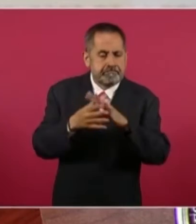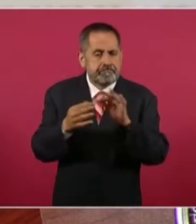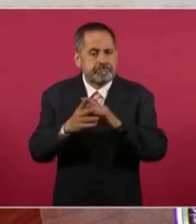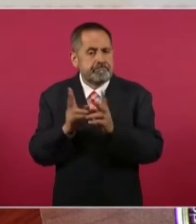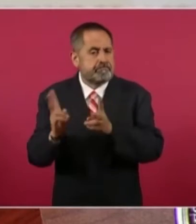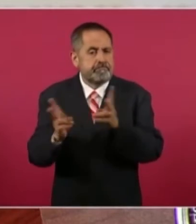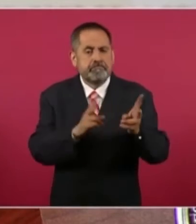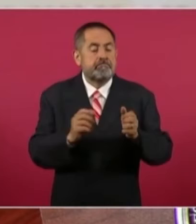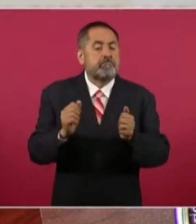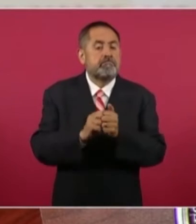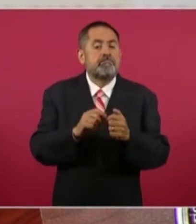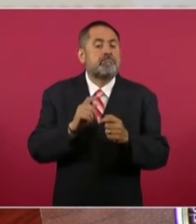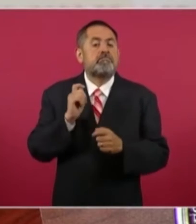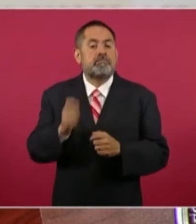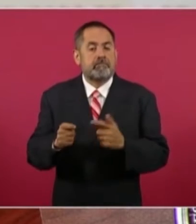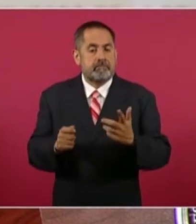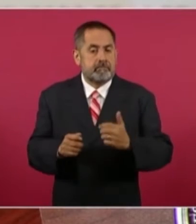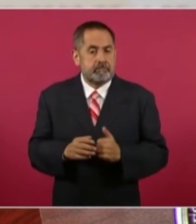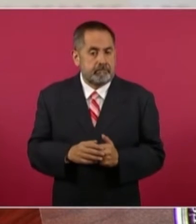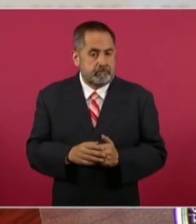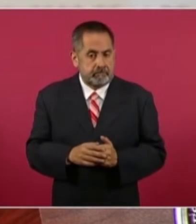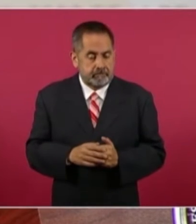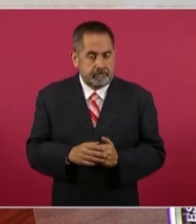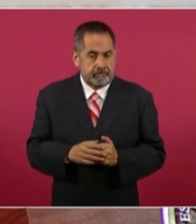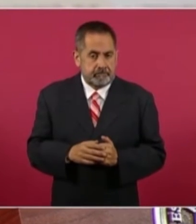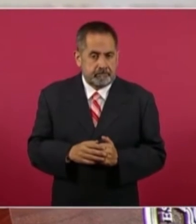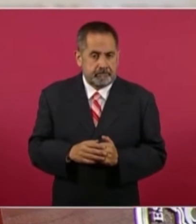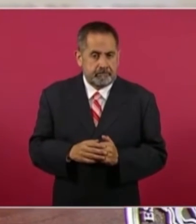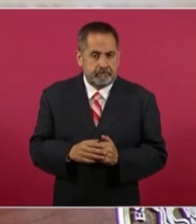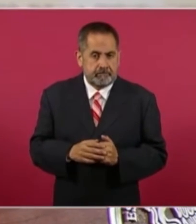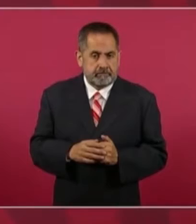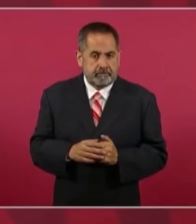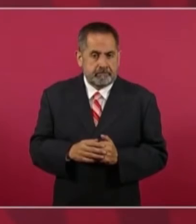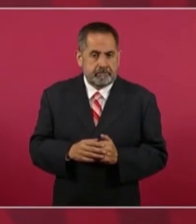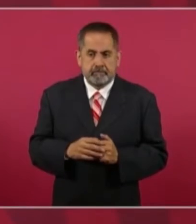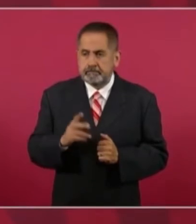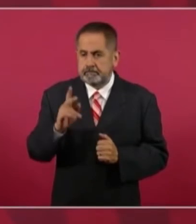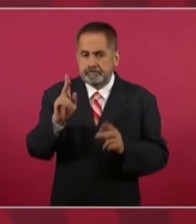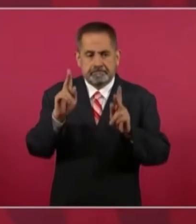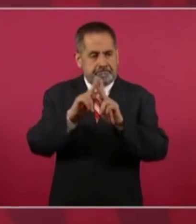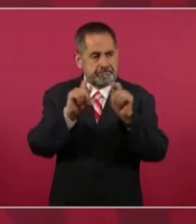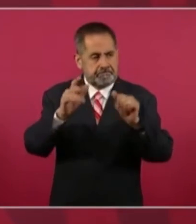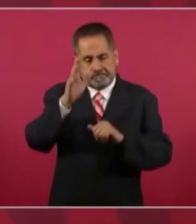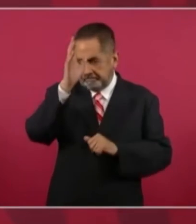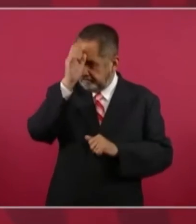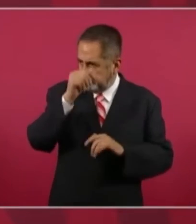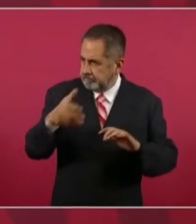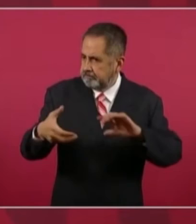para la tregua